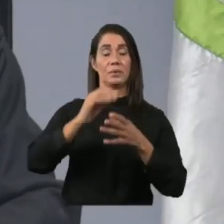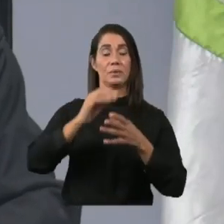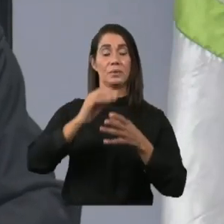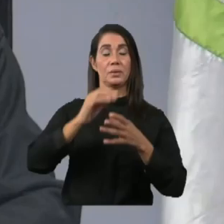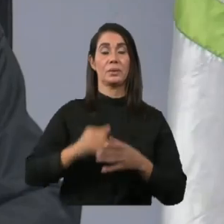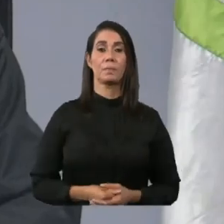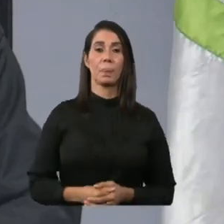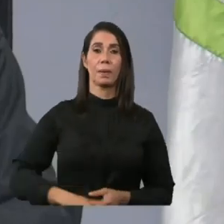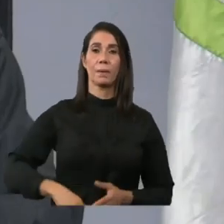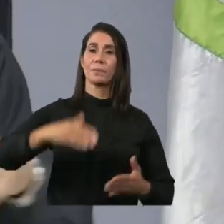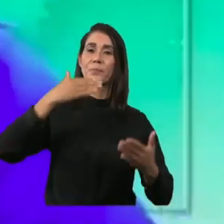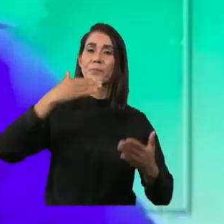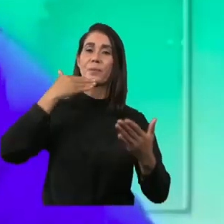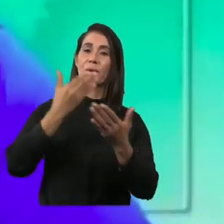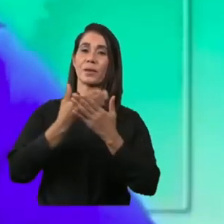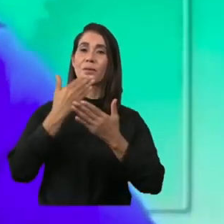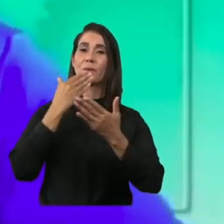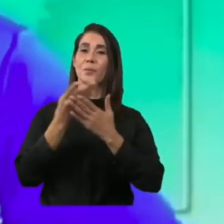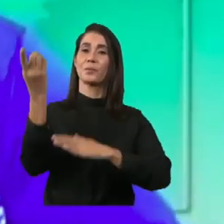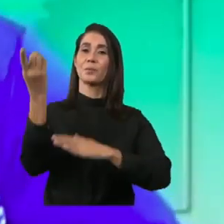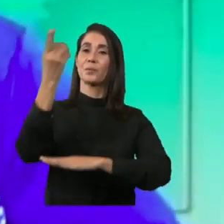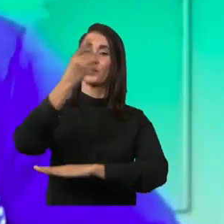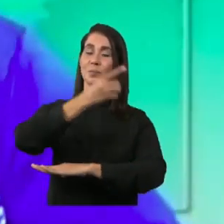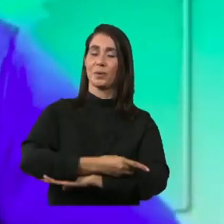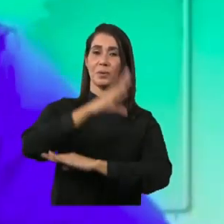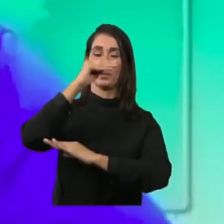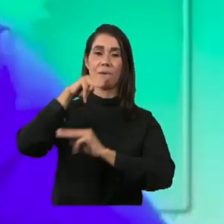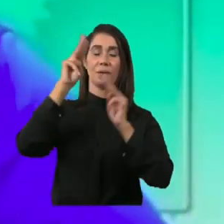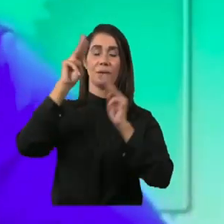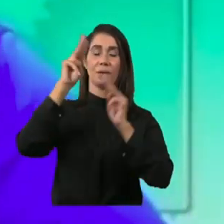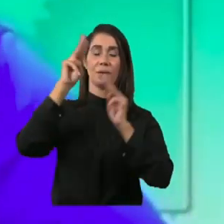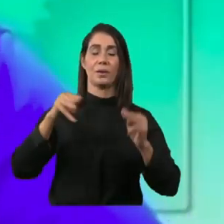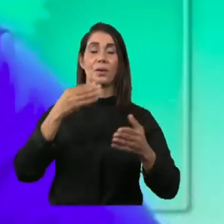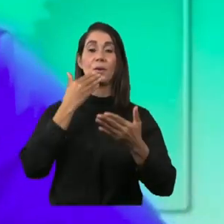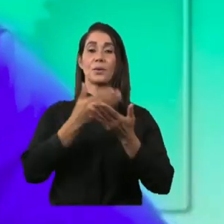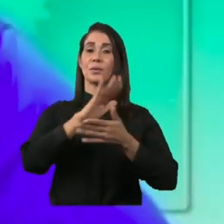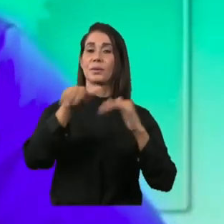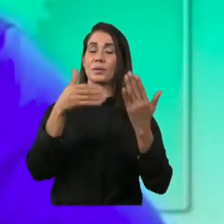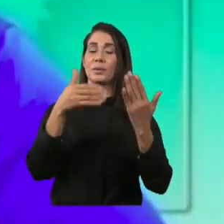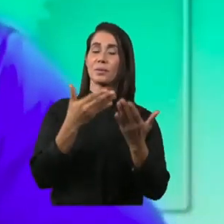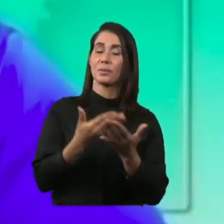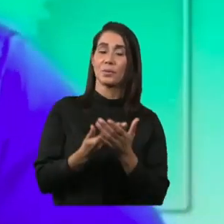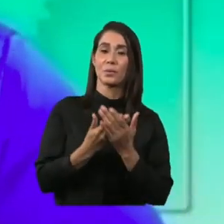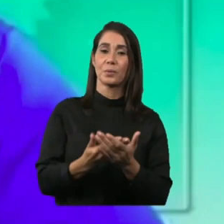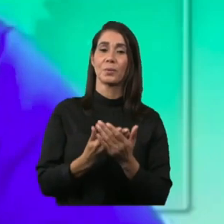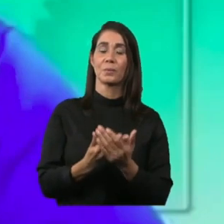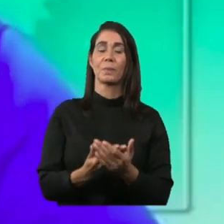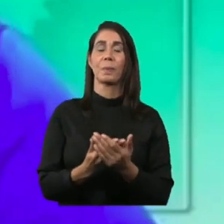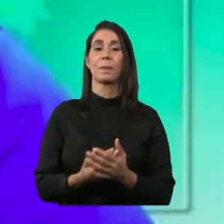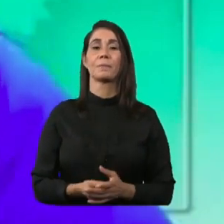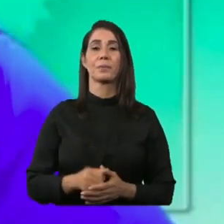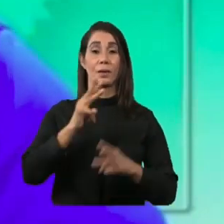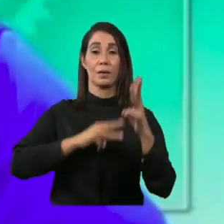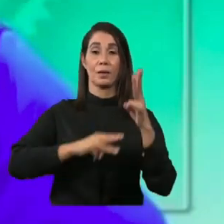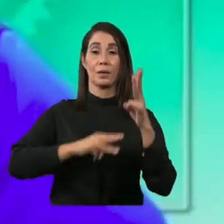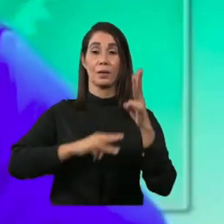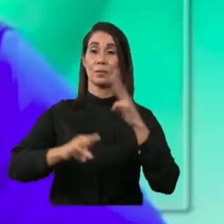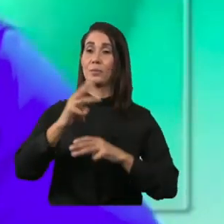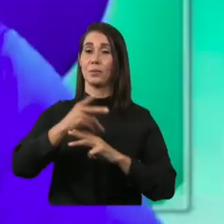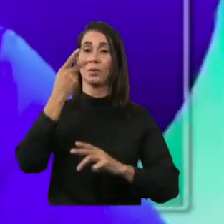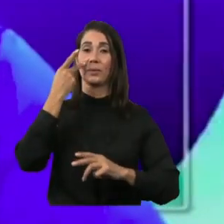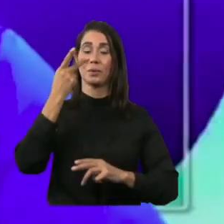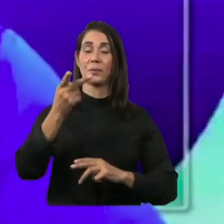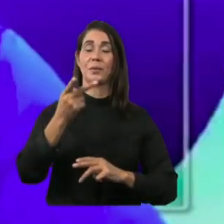Sí, gracias. Buenos días, señor ministro. Buenos días a todos los colegas. Buenos días al país, al mundo que está viendo esta